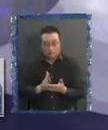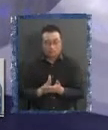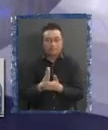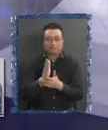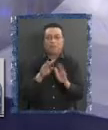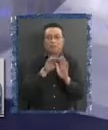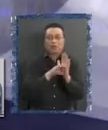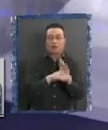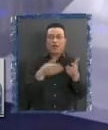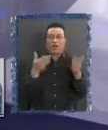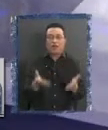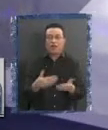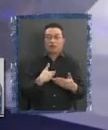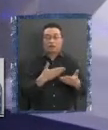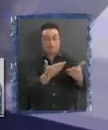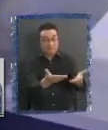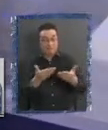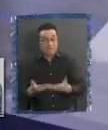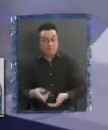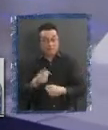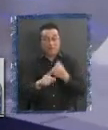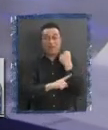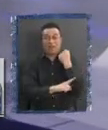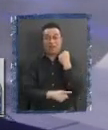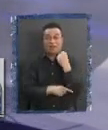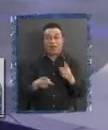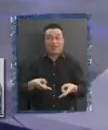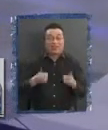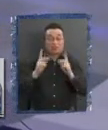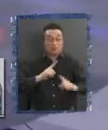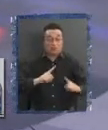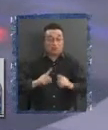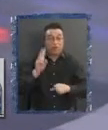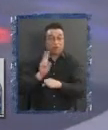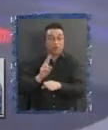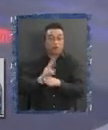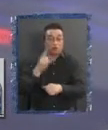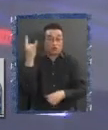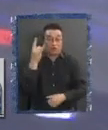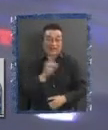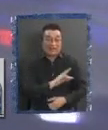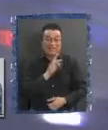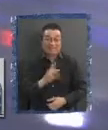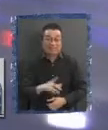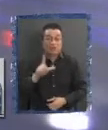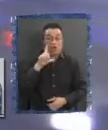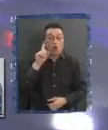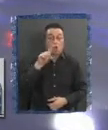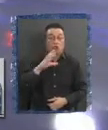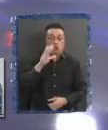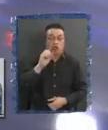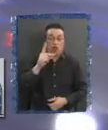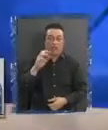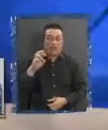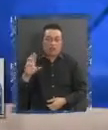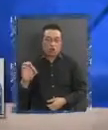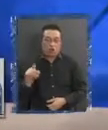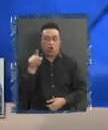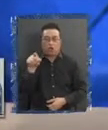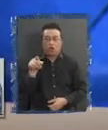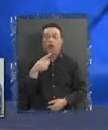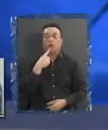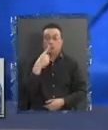Hemos invitado Al abogado en Derecho Administrativo Y profesor de la Universidad de Chile Luis Cordero Para que nos haga Una